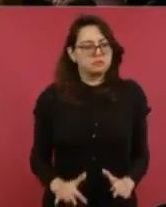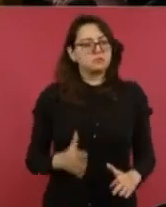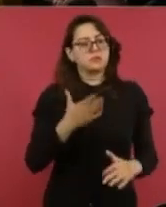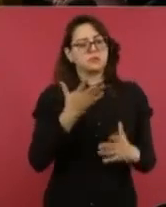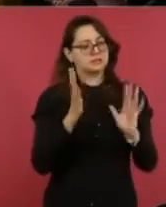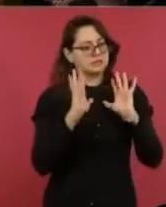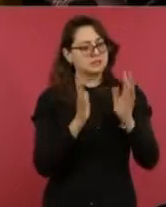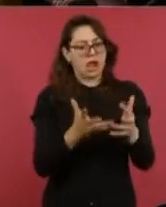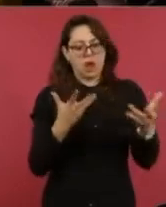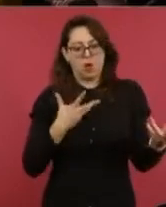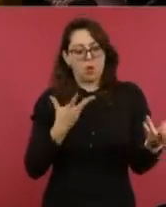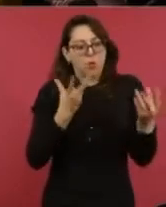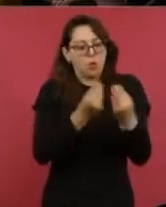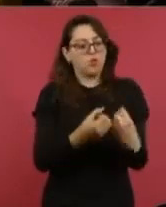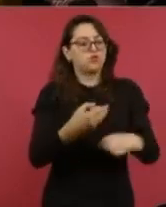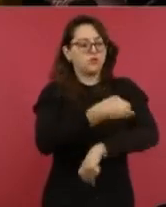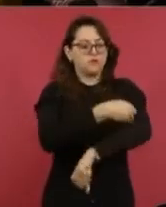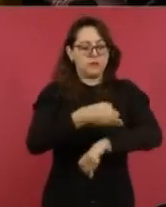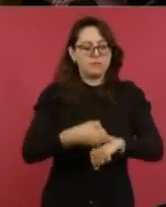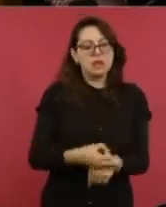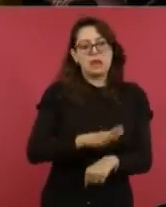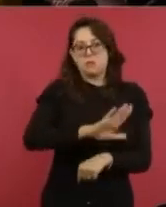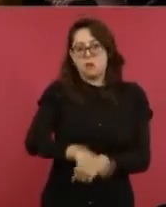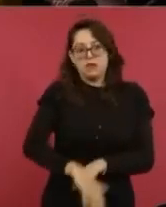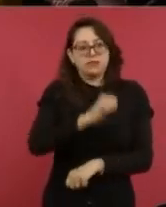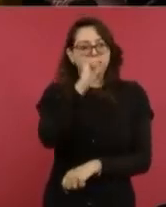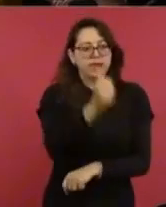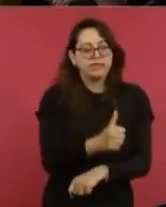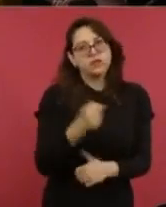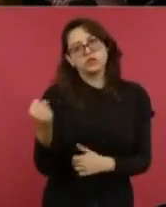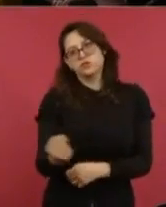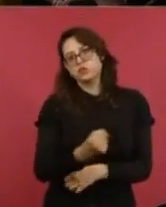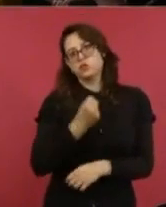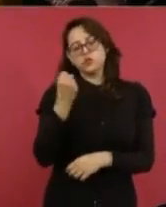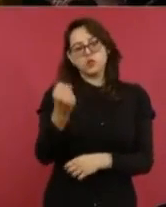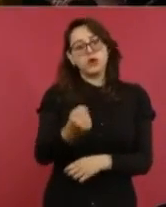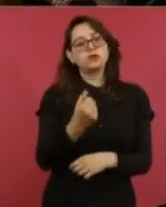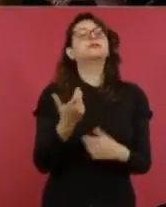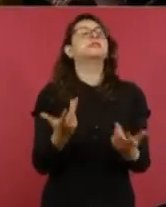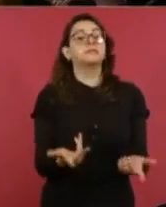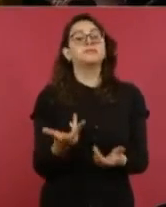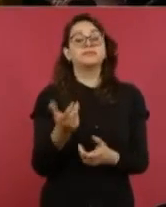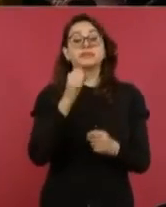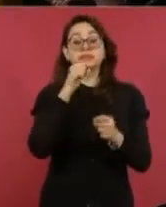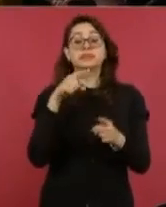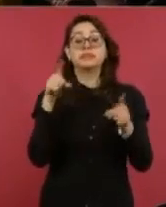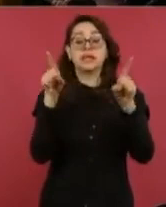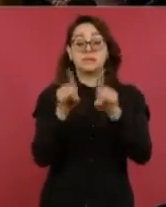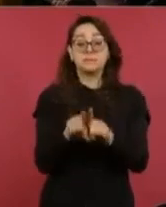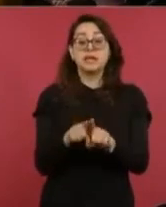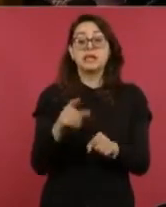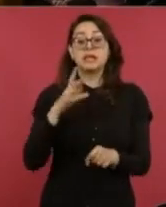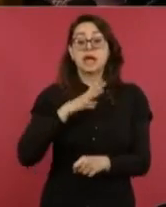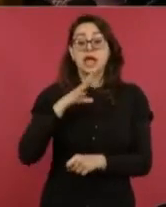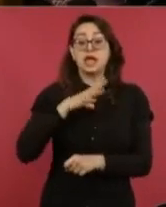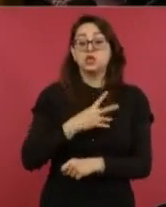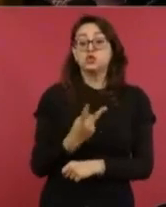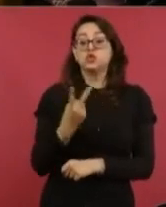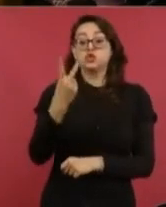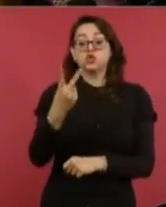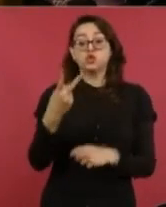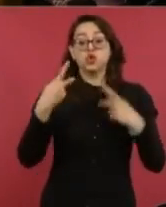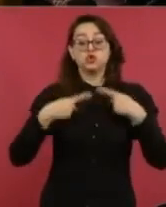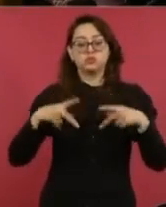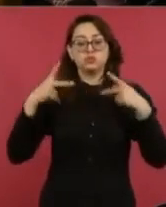contacto con sus familias, con sus seres queridos y bueno, pues tenemos también el reporte de dos ciudadanos